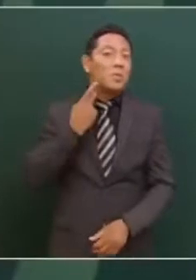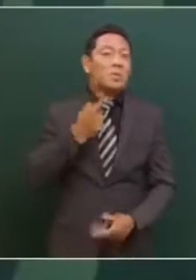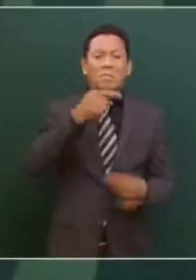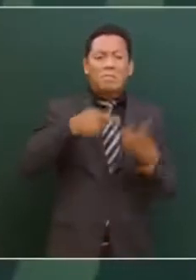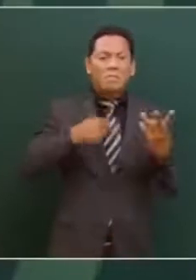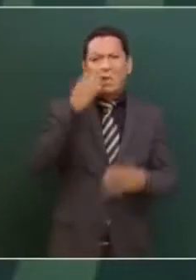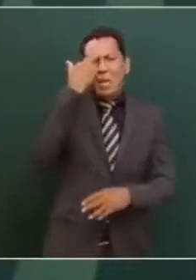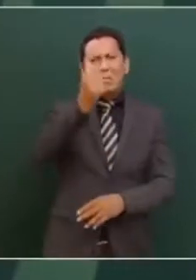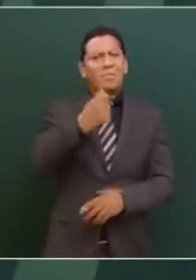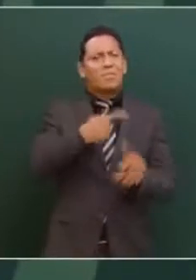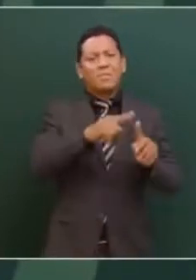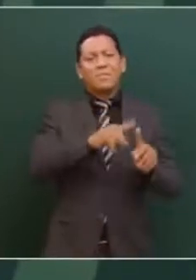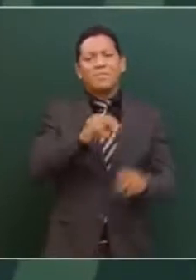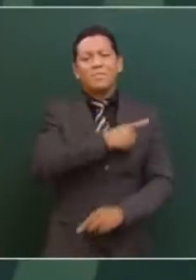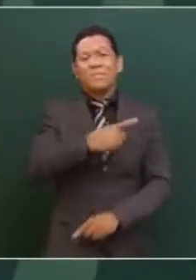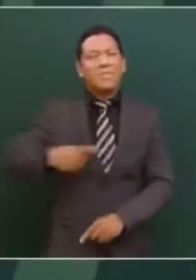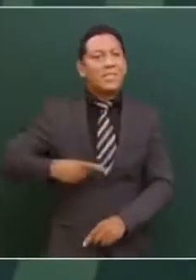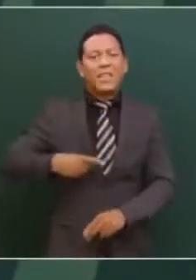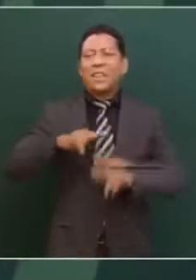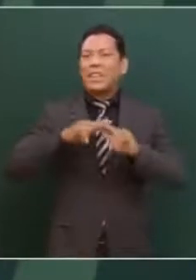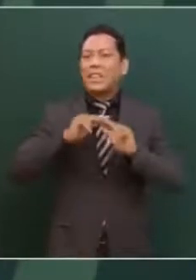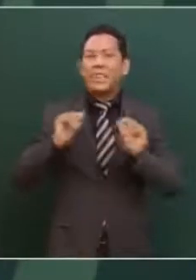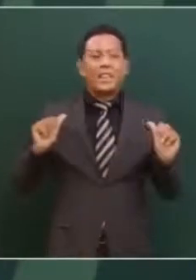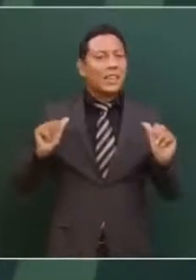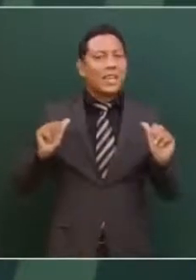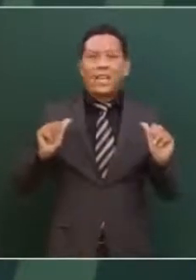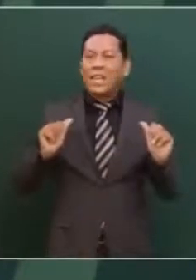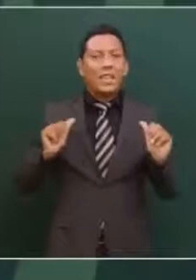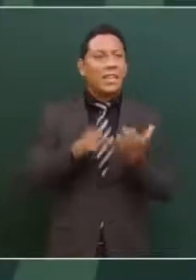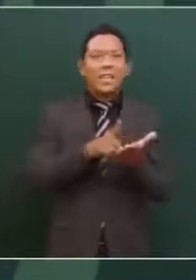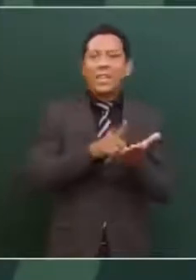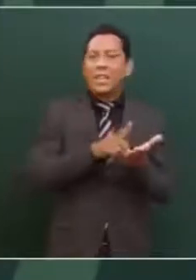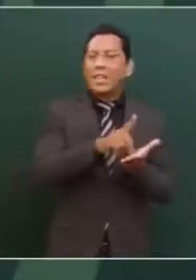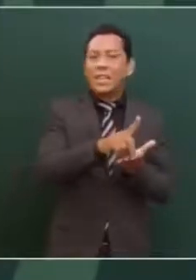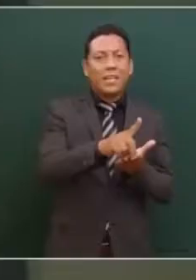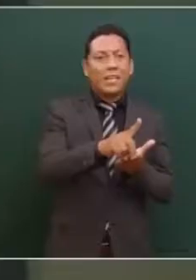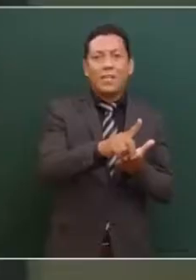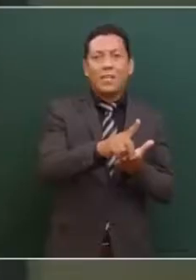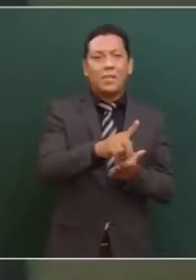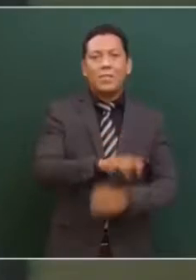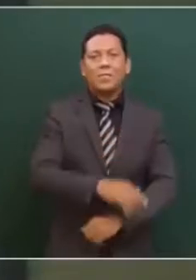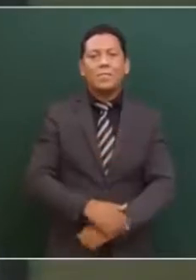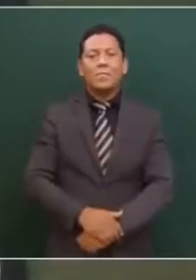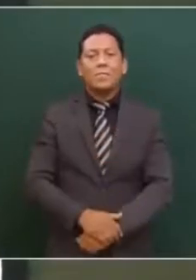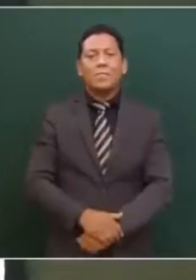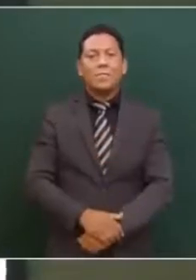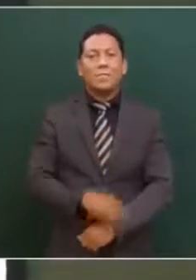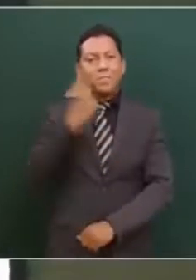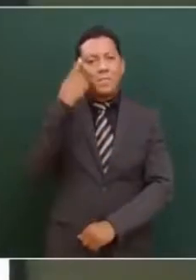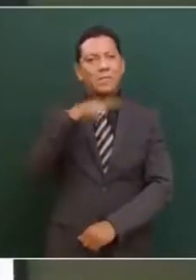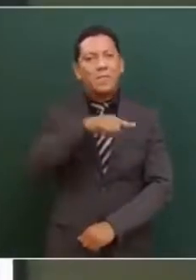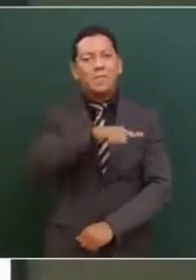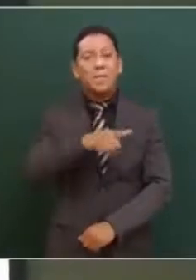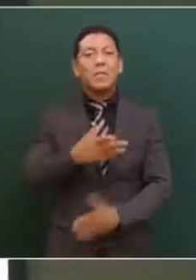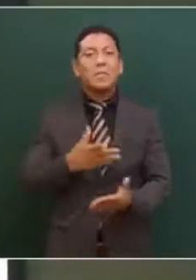Nadie puede, nadie tiene derecho a tomar